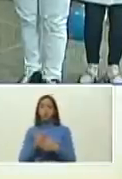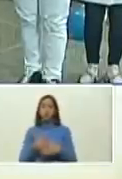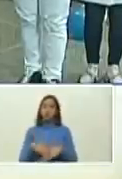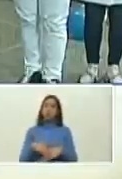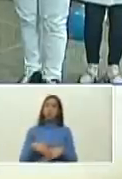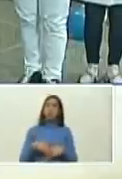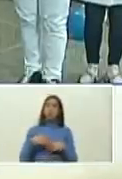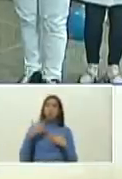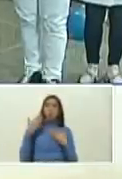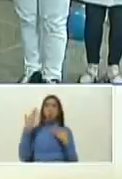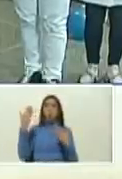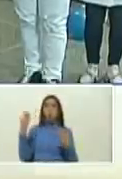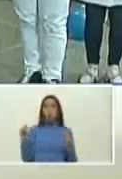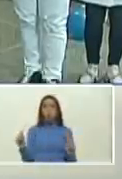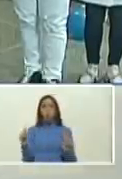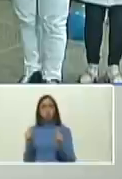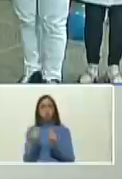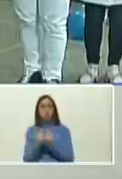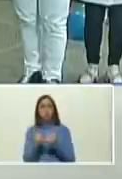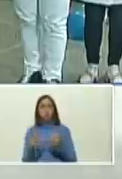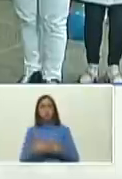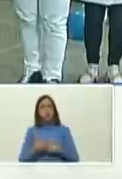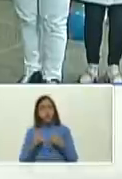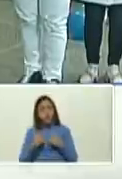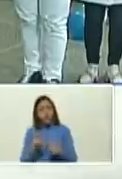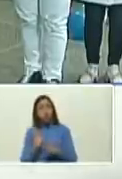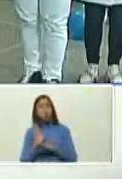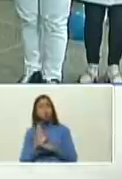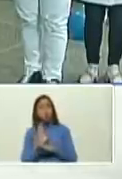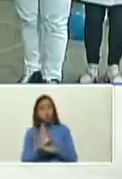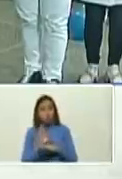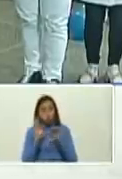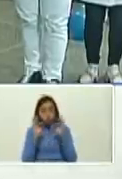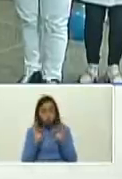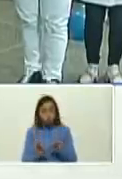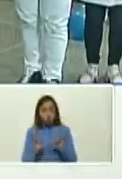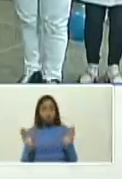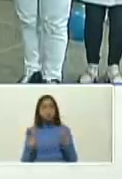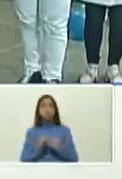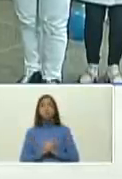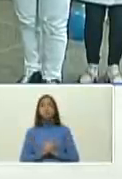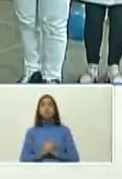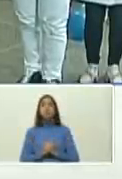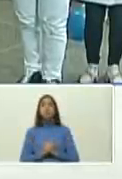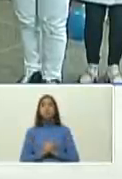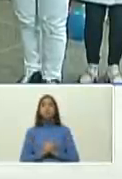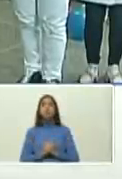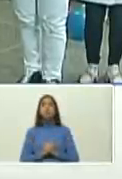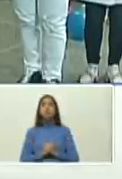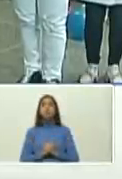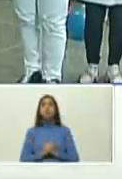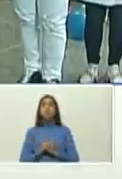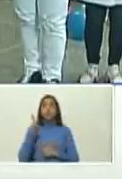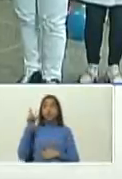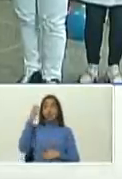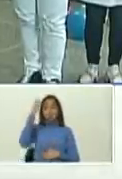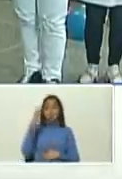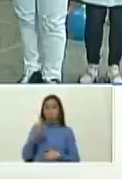hola junto pero hay que cuidarse fíjense ustedes el repunte que hay en Europa